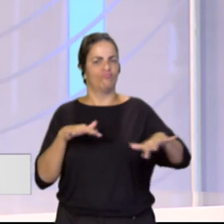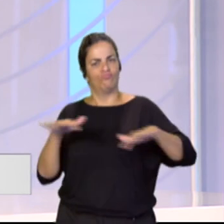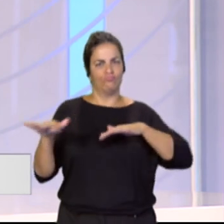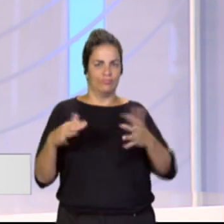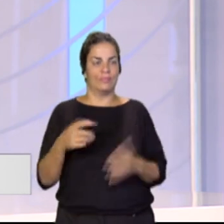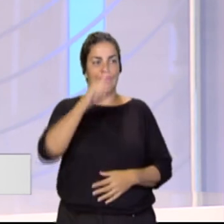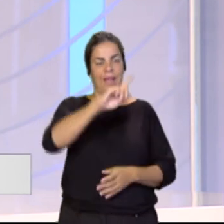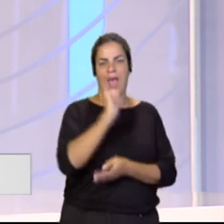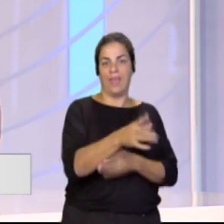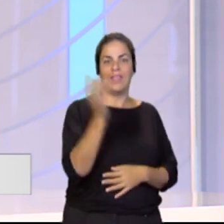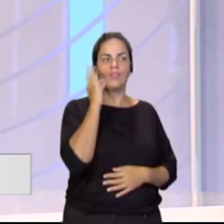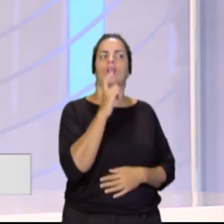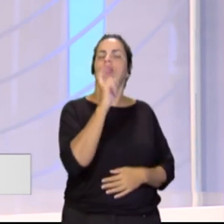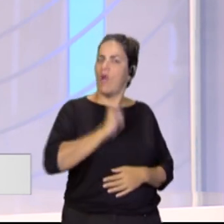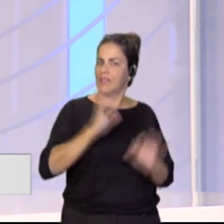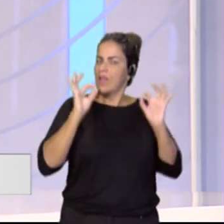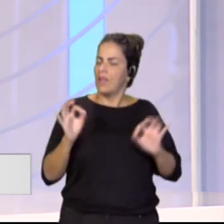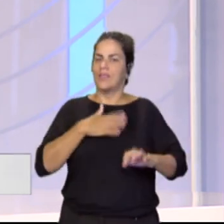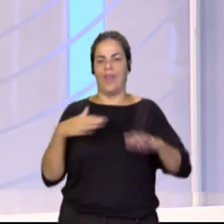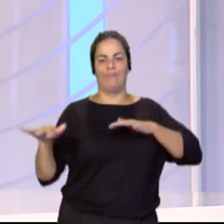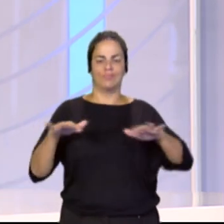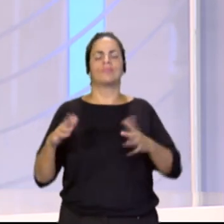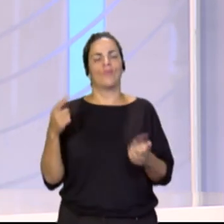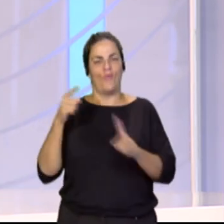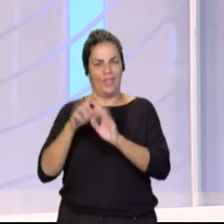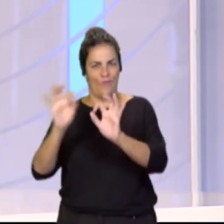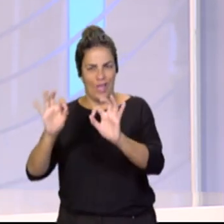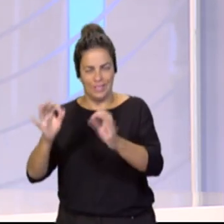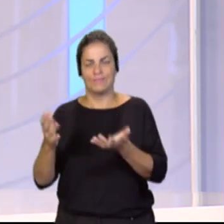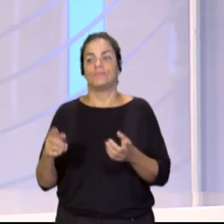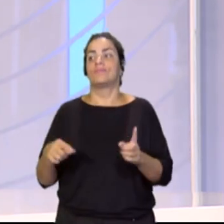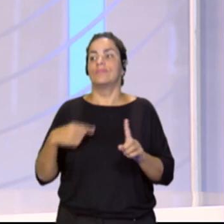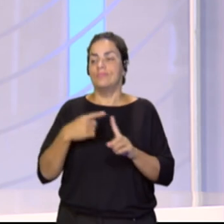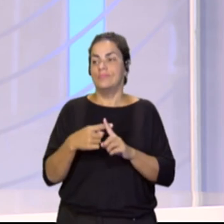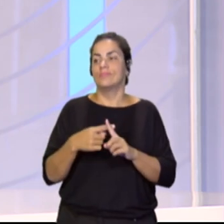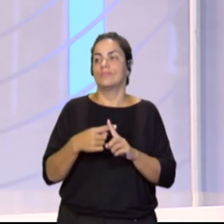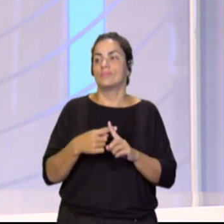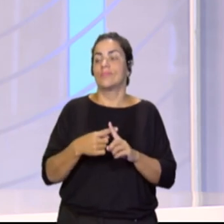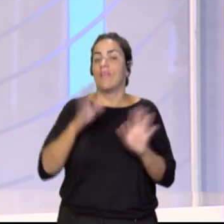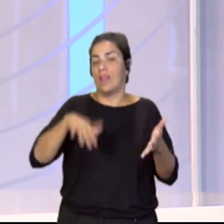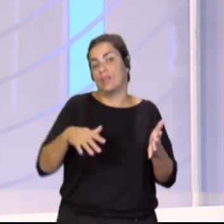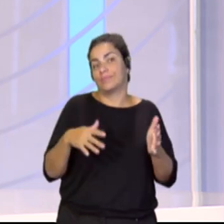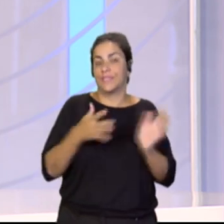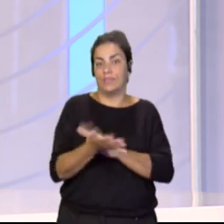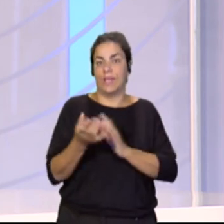Nuestra directora nos está marcando eso y es lo que se va a pretender y sobre todo se va a traducir en mucha actividad